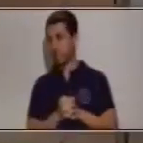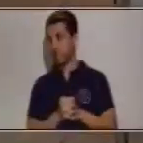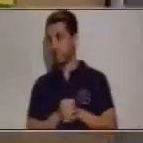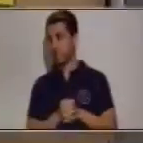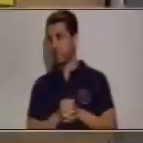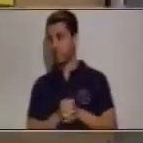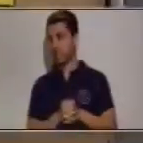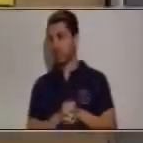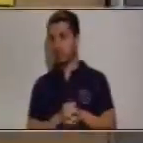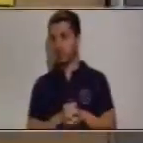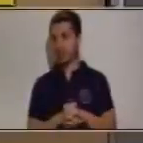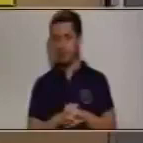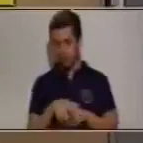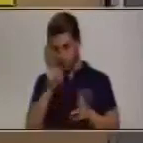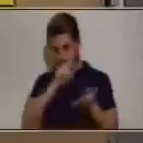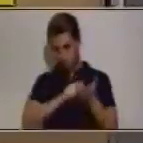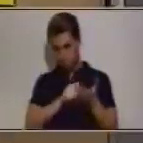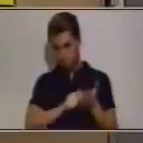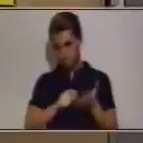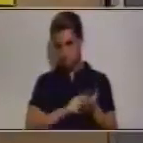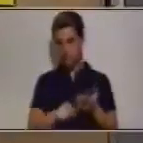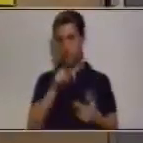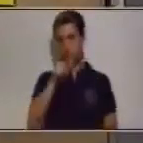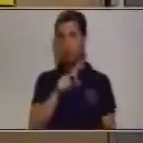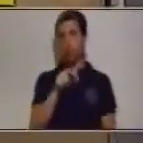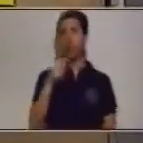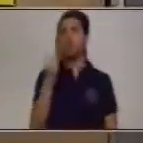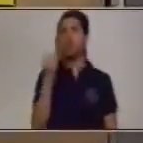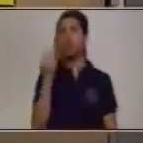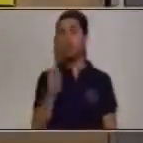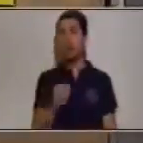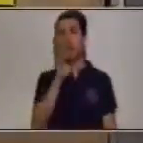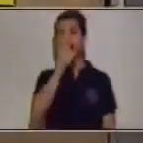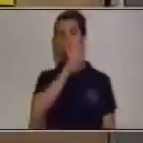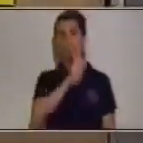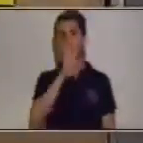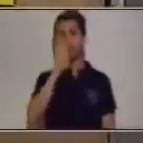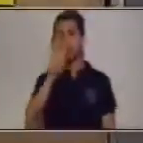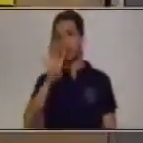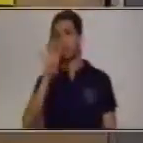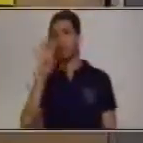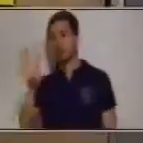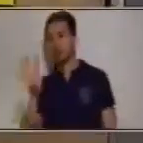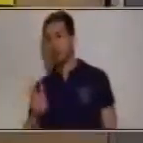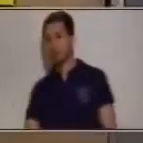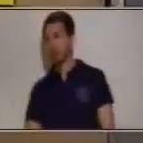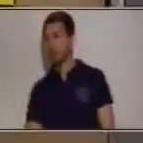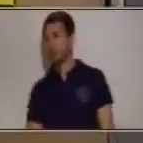444 a tomar lápiz y en la hoja anotar 444